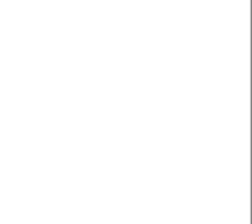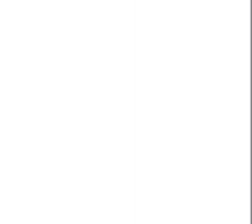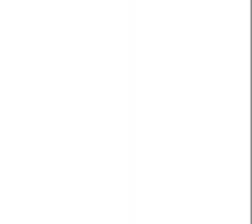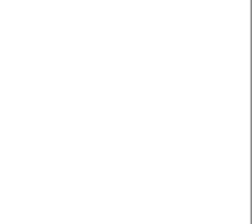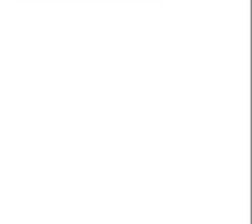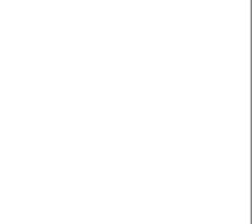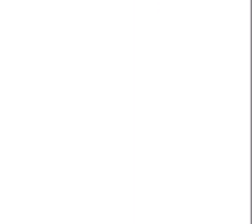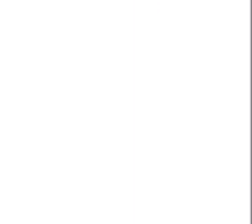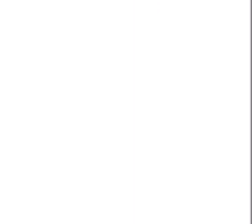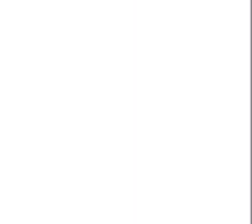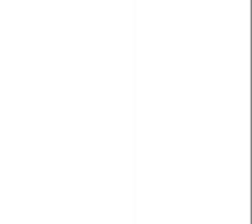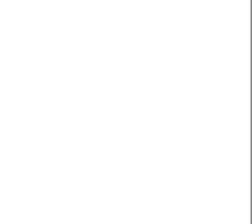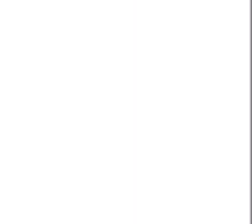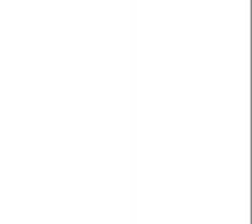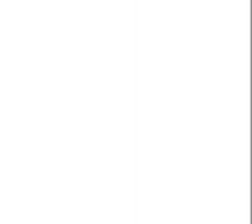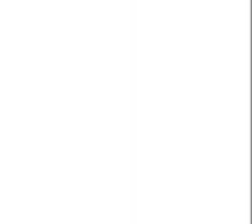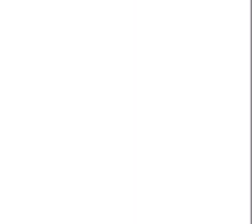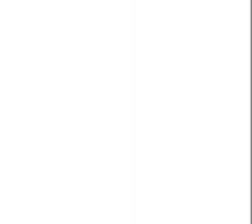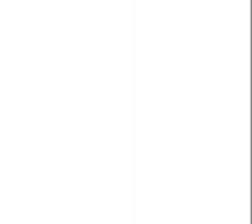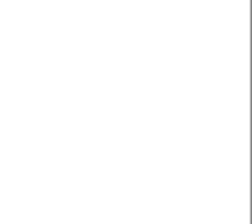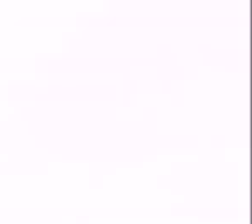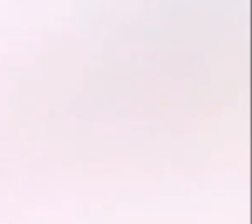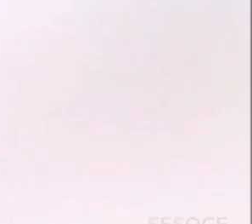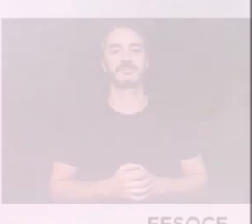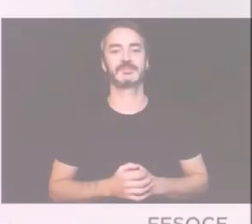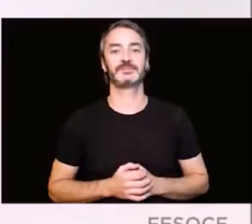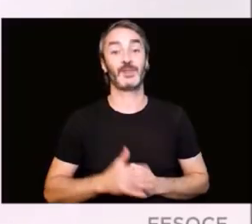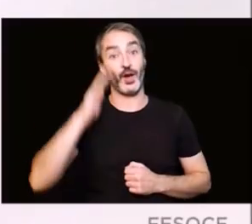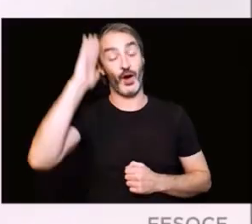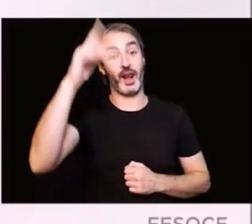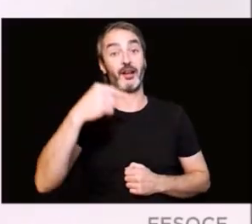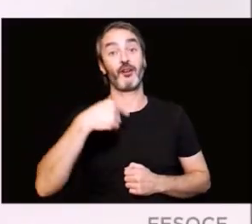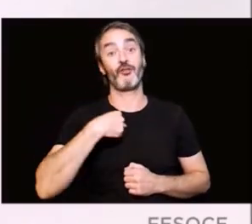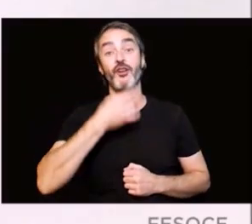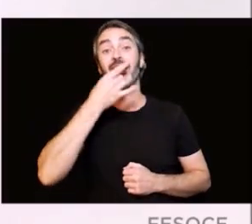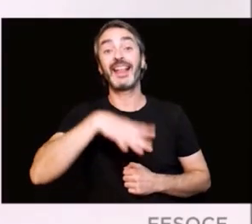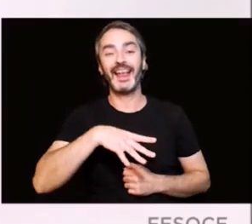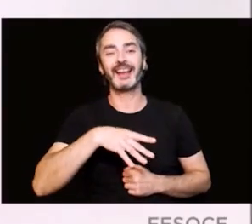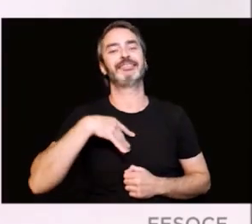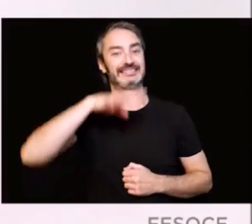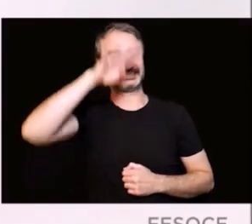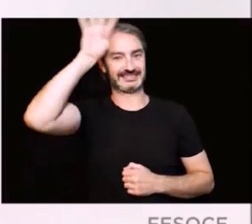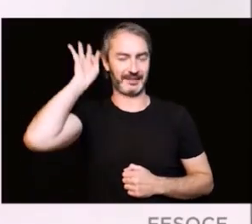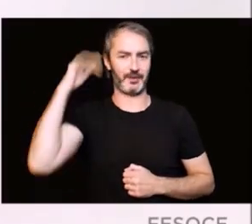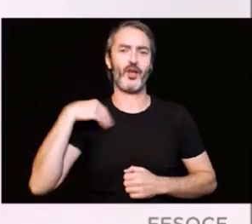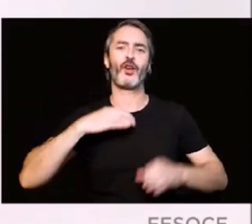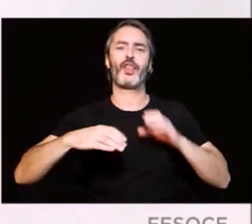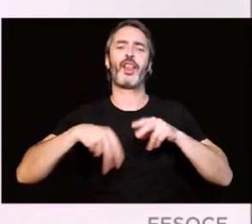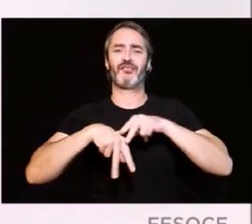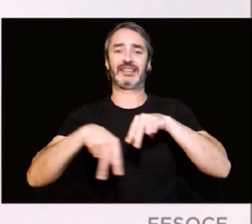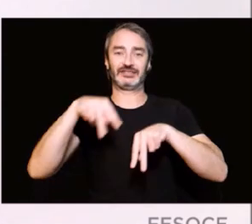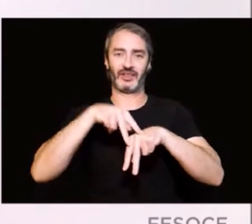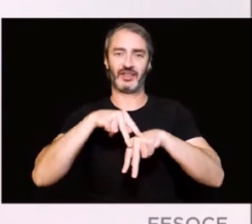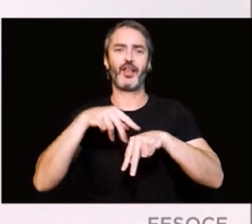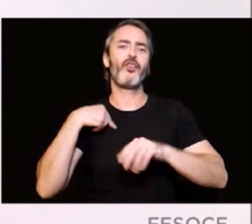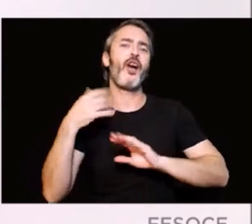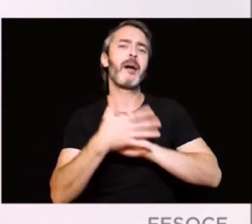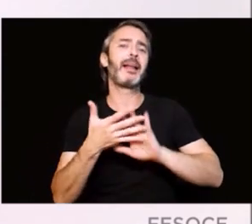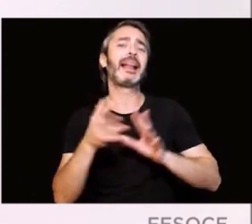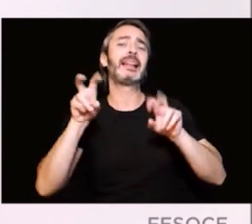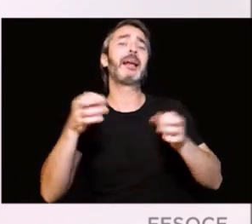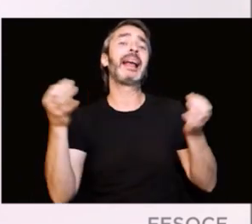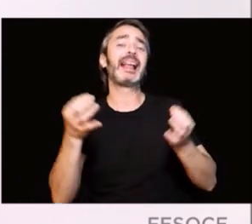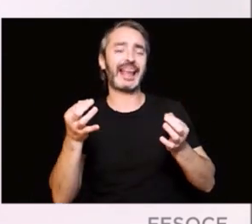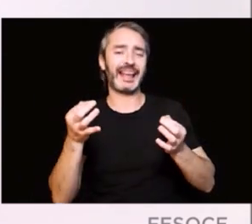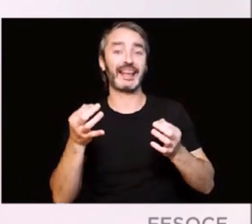también se ve a un intérprete de lengua de signos española. Hola, soy Xavier Capdevila, coordinador de GESOCED, y vengo a hablaros de